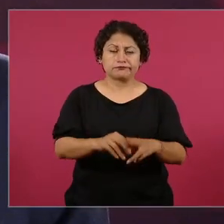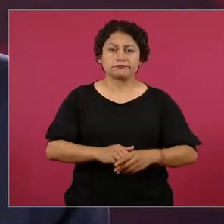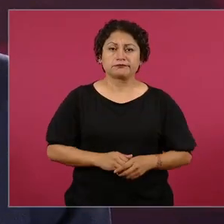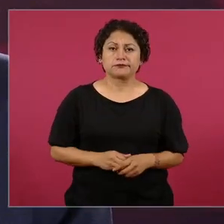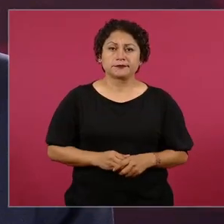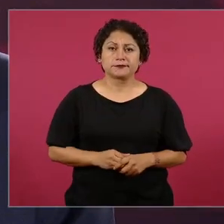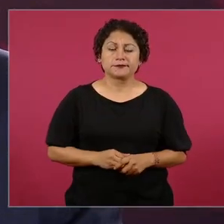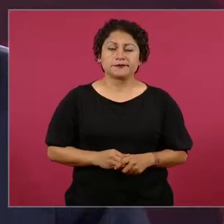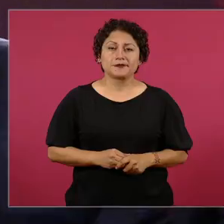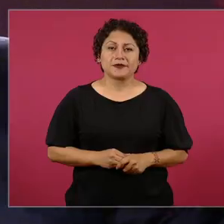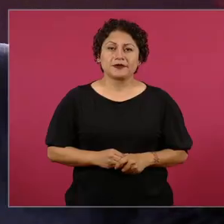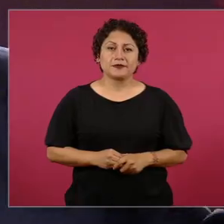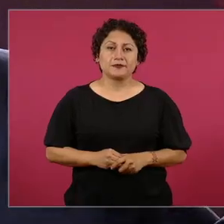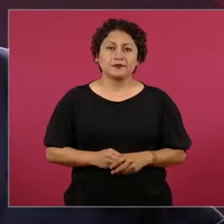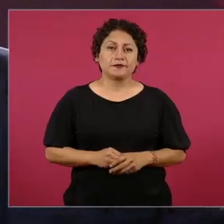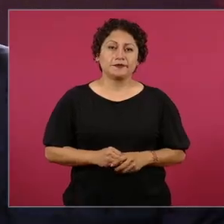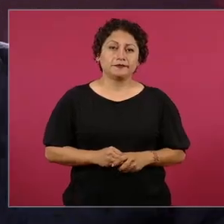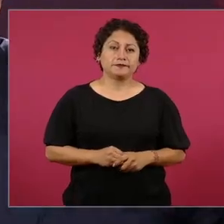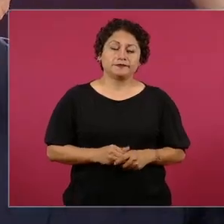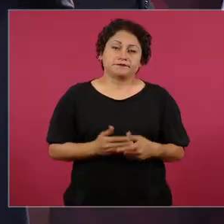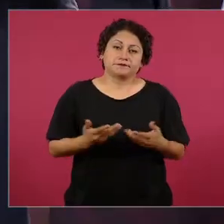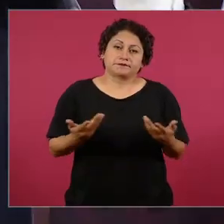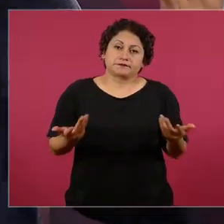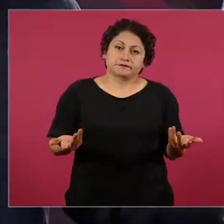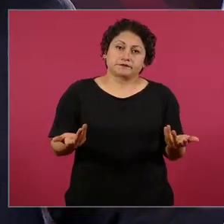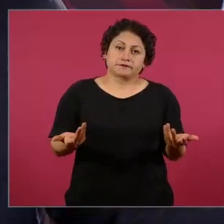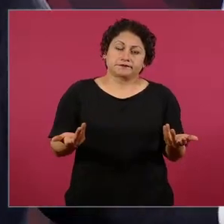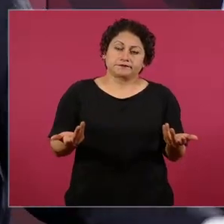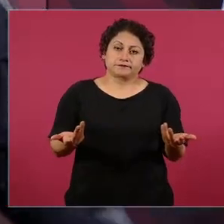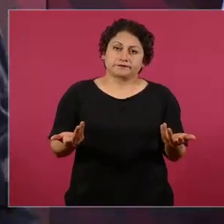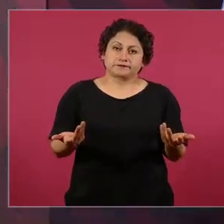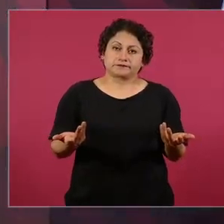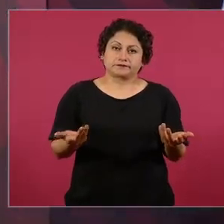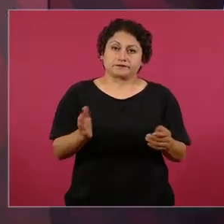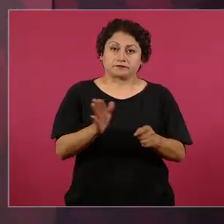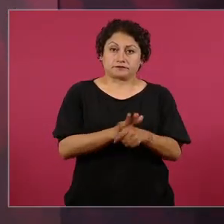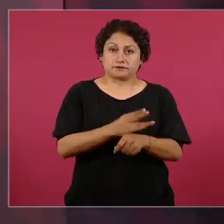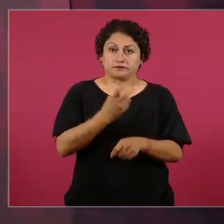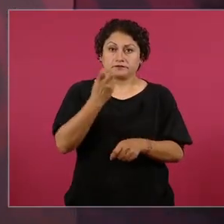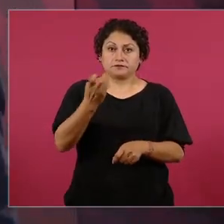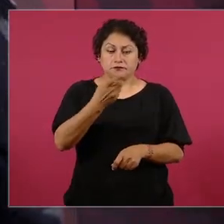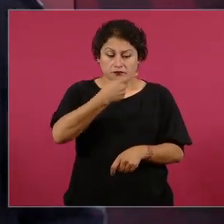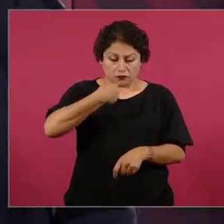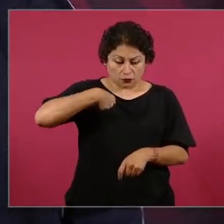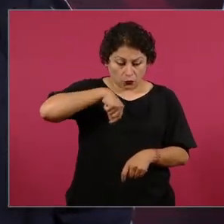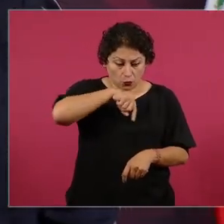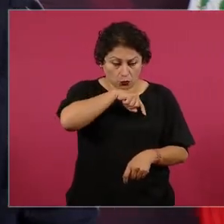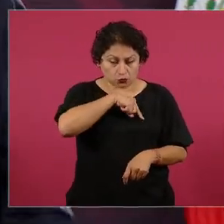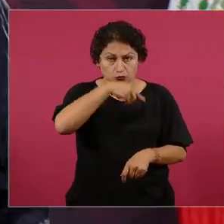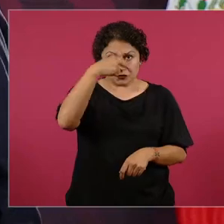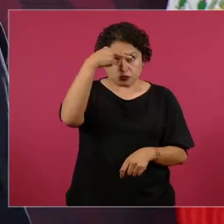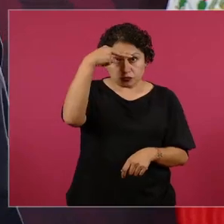entonces nosotros somos herederos de grandes civilizaciones